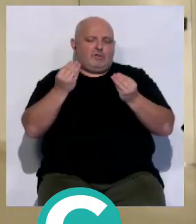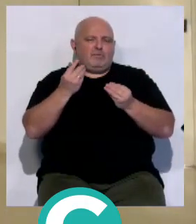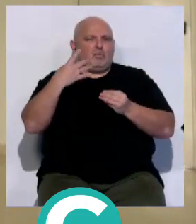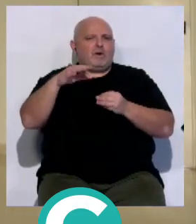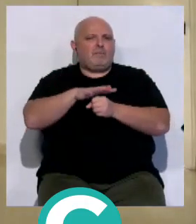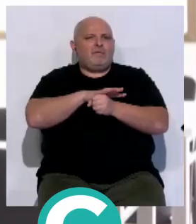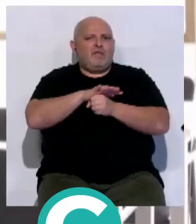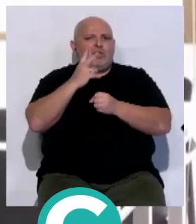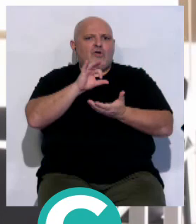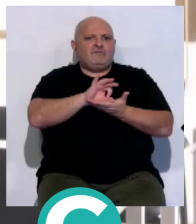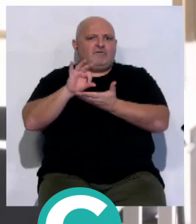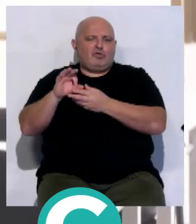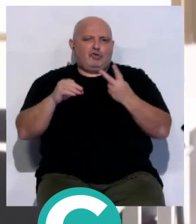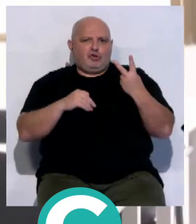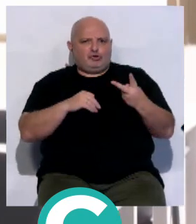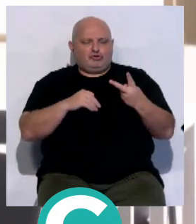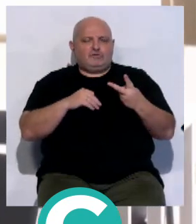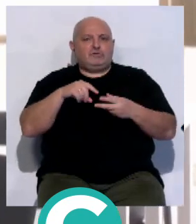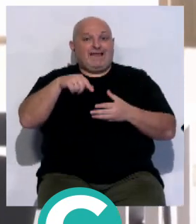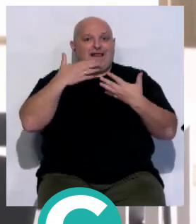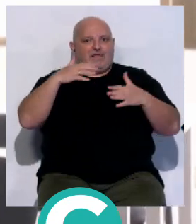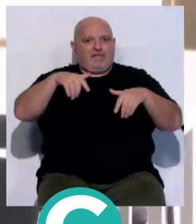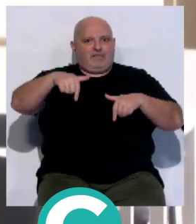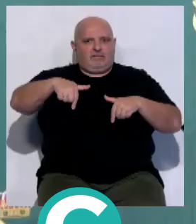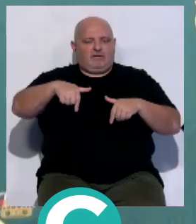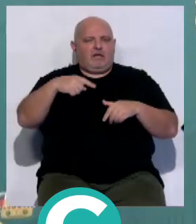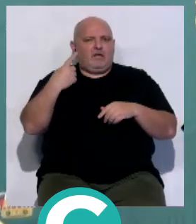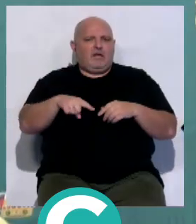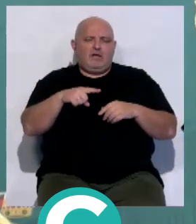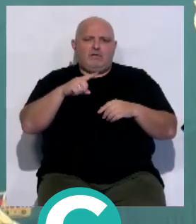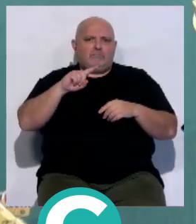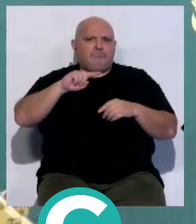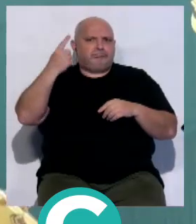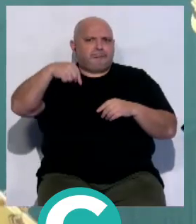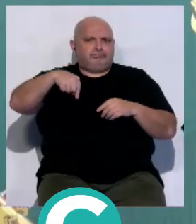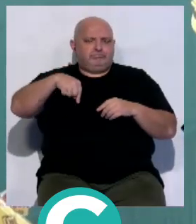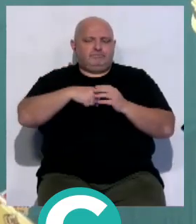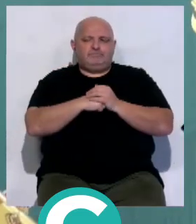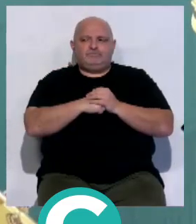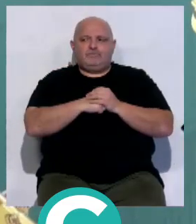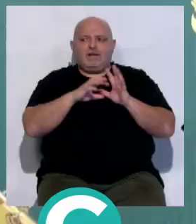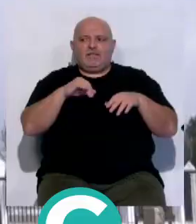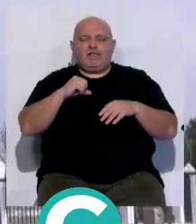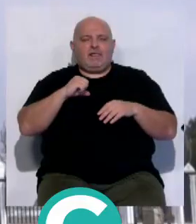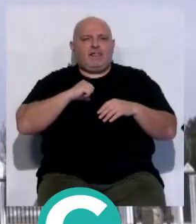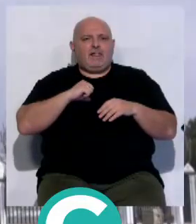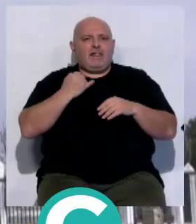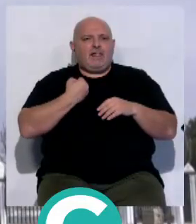de España que cuenta con dos servicios marítimos. Cádiz es punta de lanza. Cádiz tiene ahora mismo